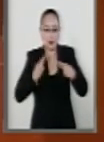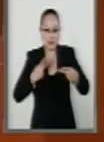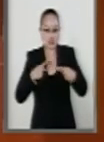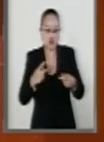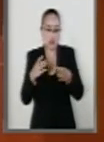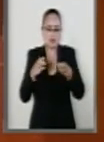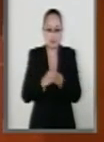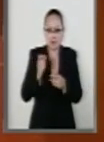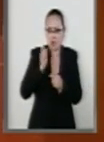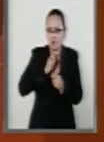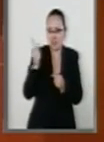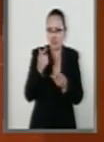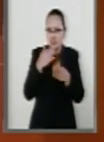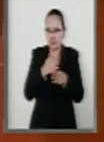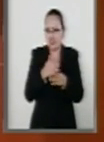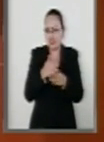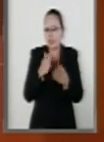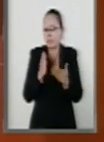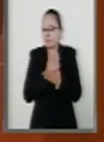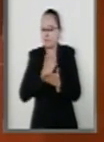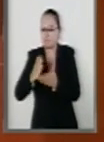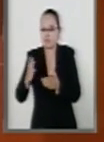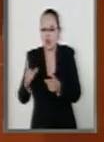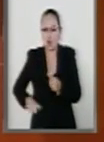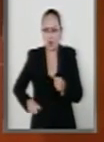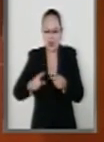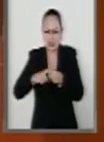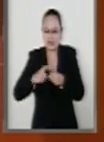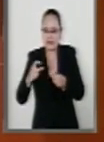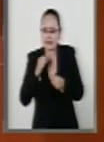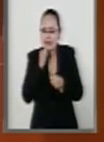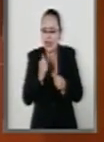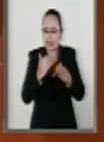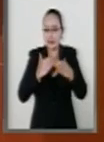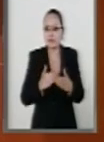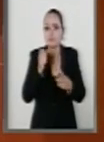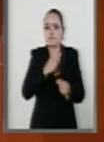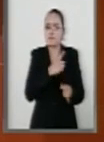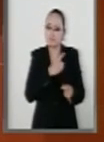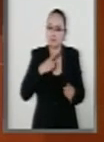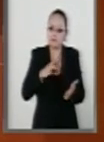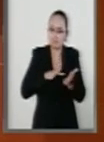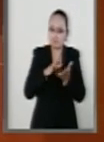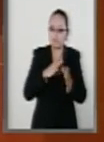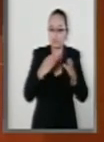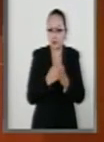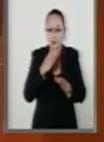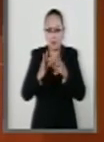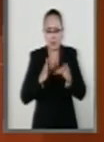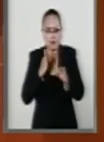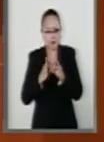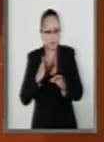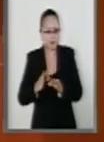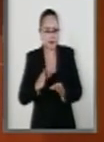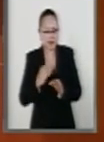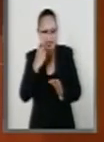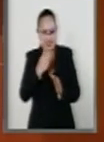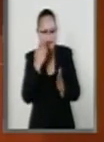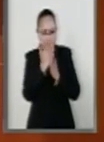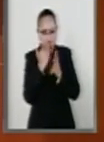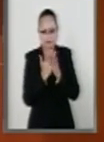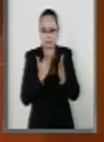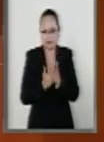expertas e independientes las cuales tendrán la misión de contribuir y garantizar el cumplimiento del protocolo